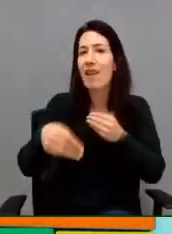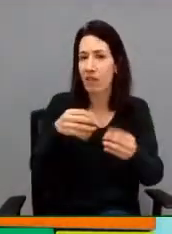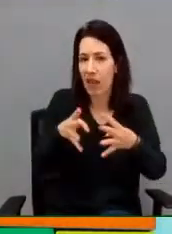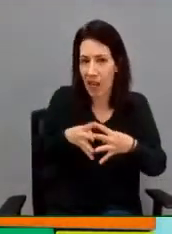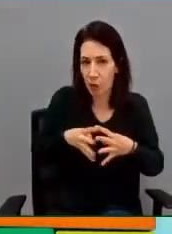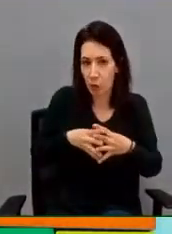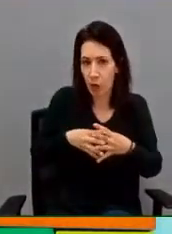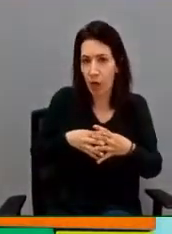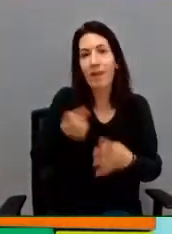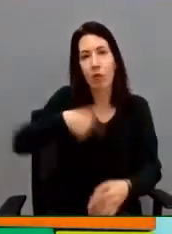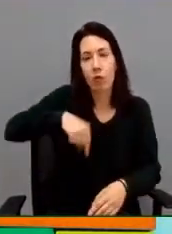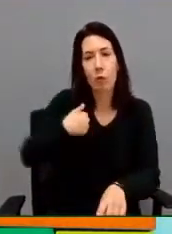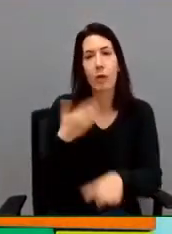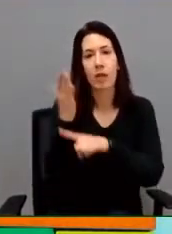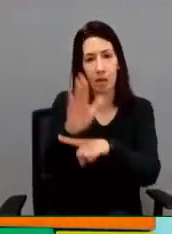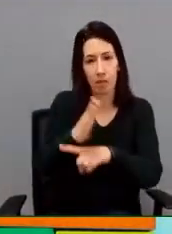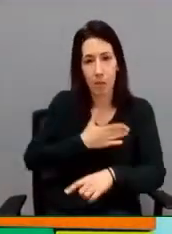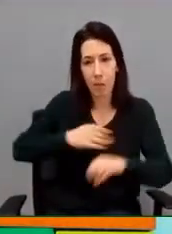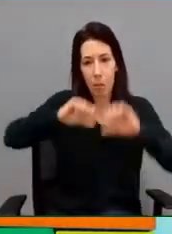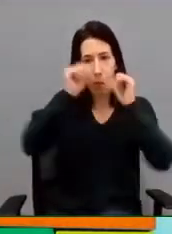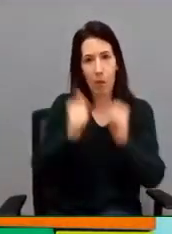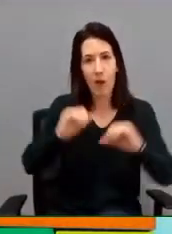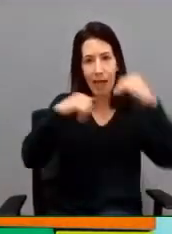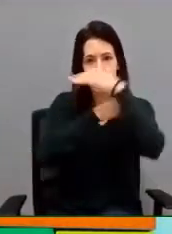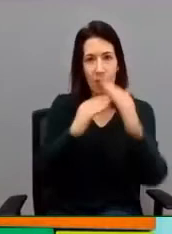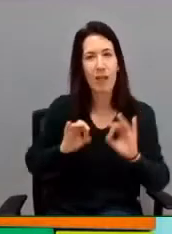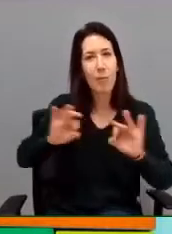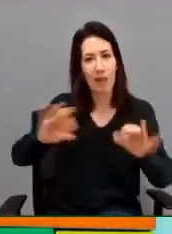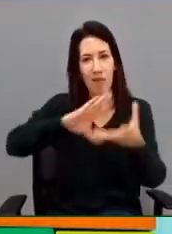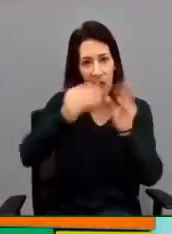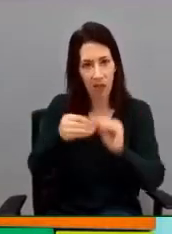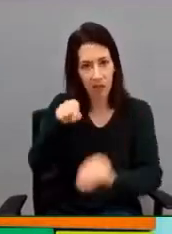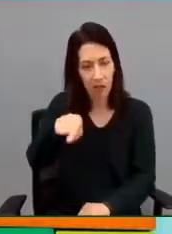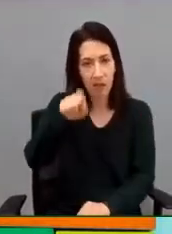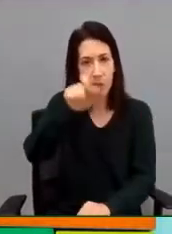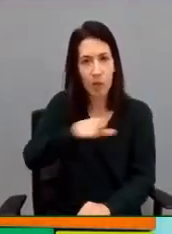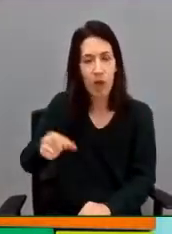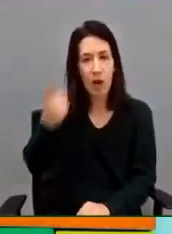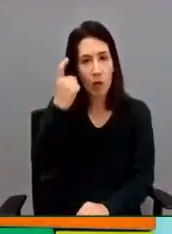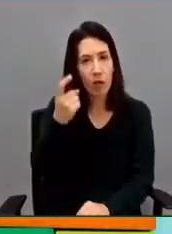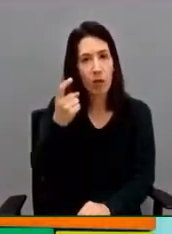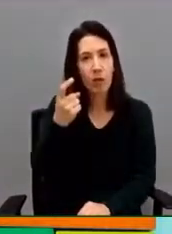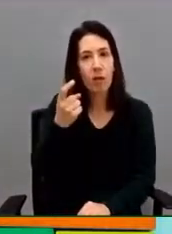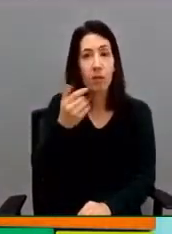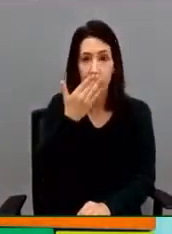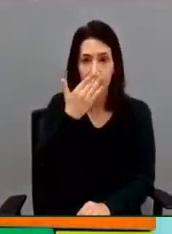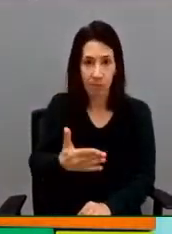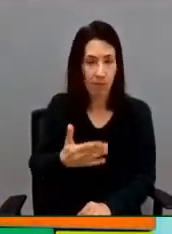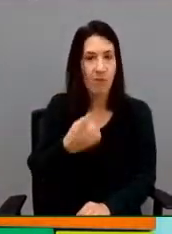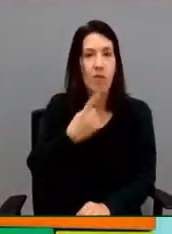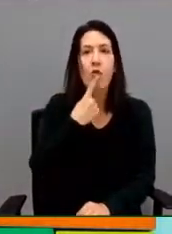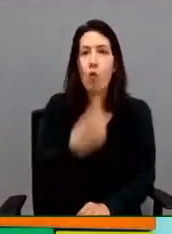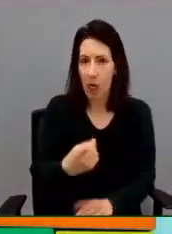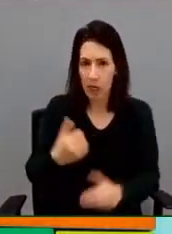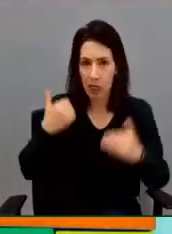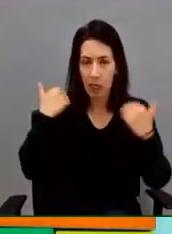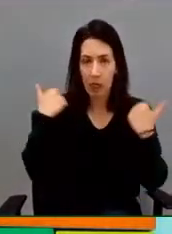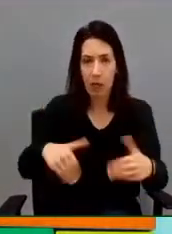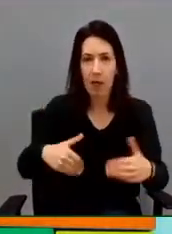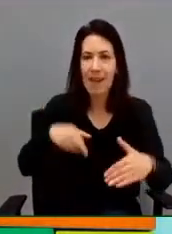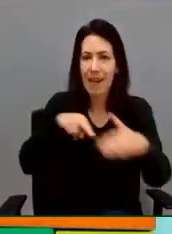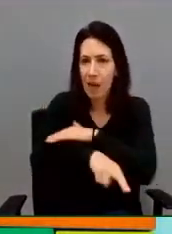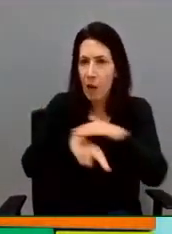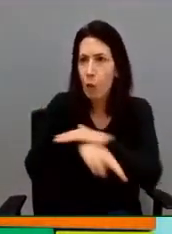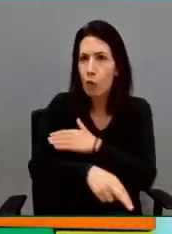presentamos desde el modelo de atención específica y que es extremadamente costosa. Esa es extremadamente costosa en